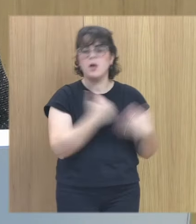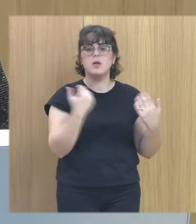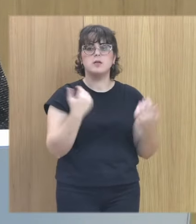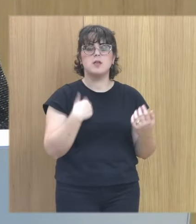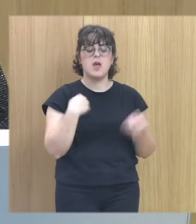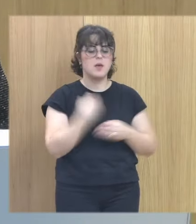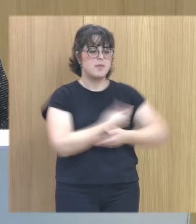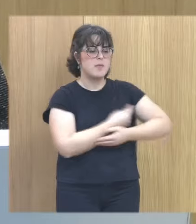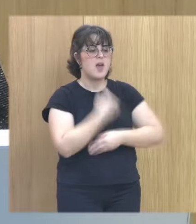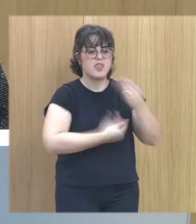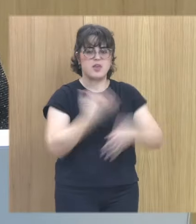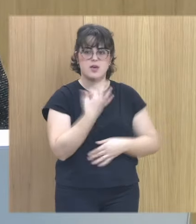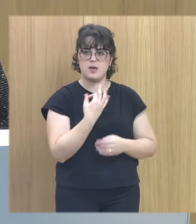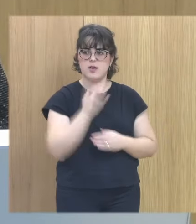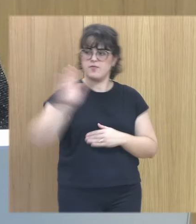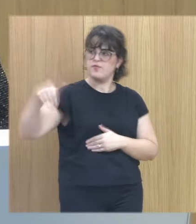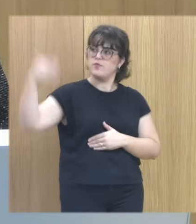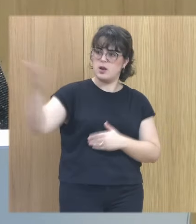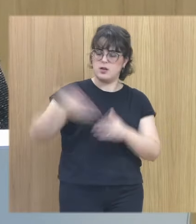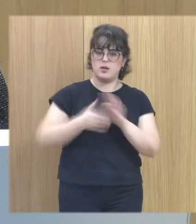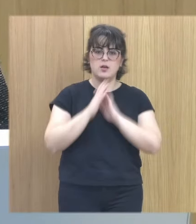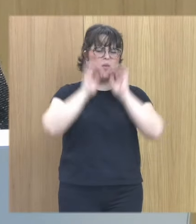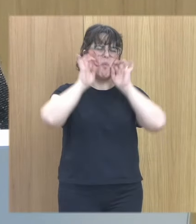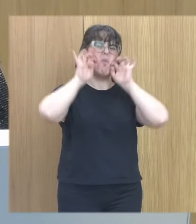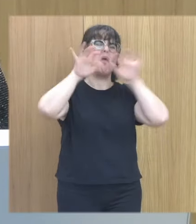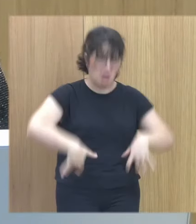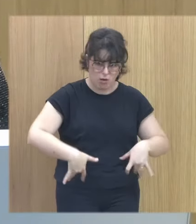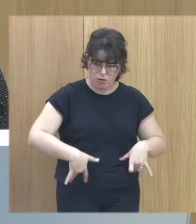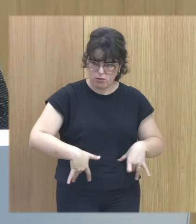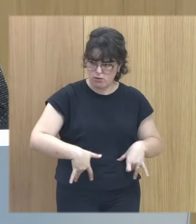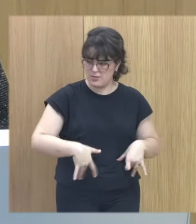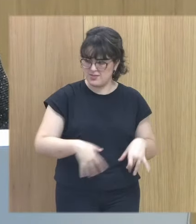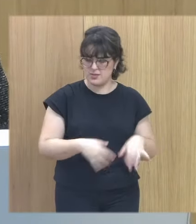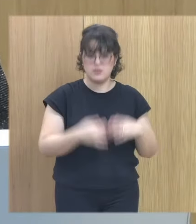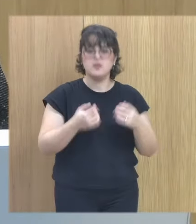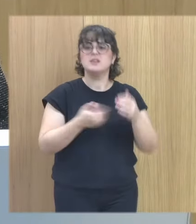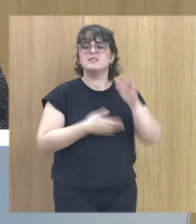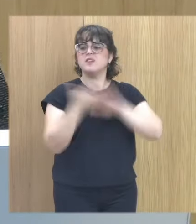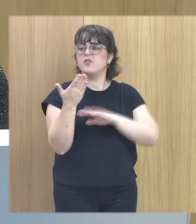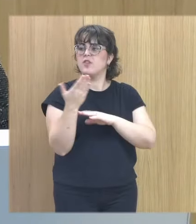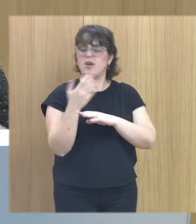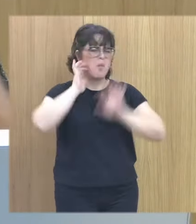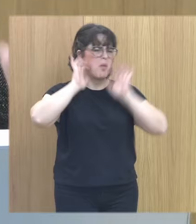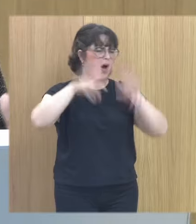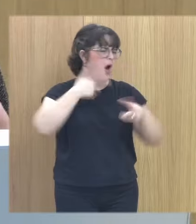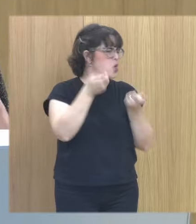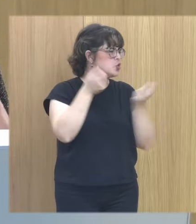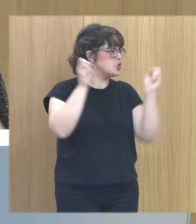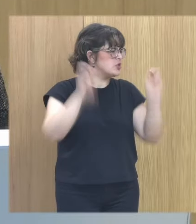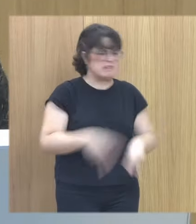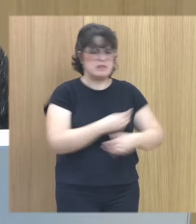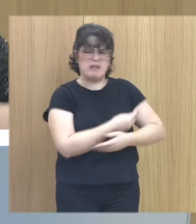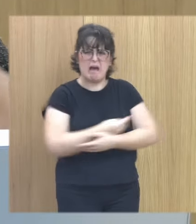que un bebé hace es externalizar es decir llorar a lo bestia todos hemos vivido lo que son los llantos descontrolados de los